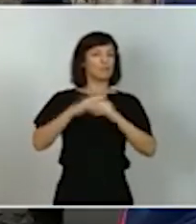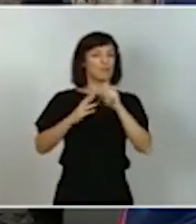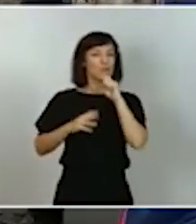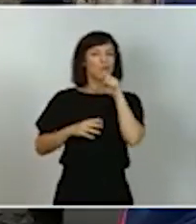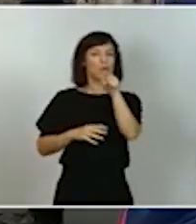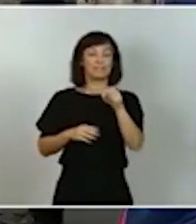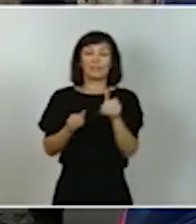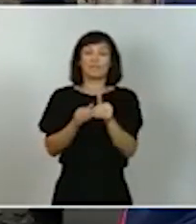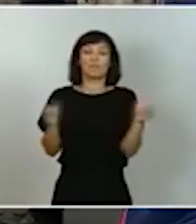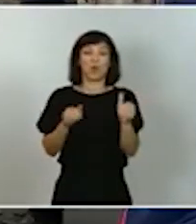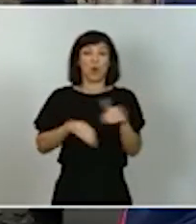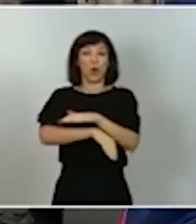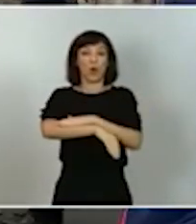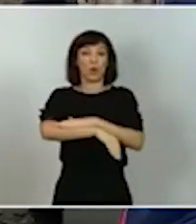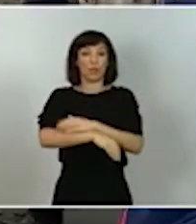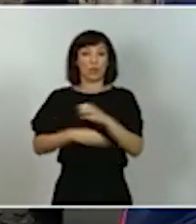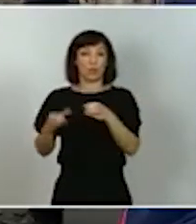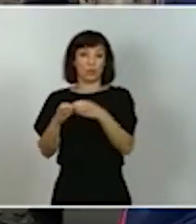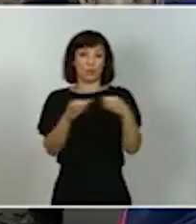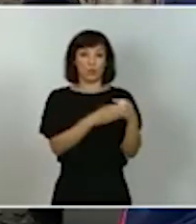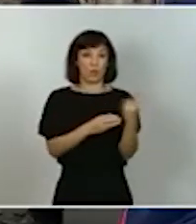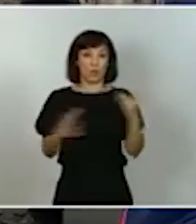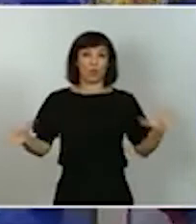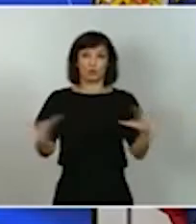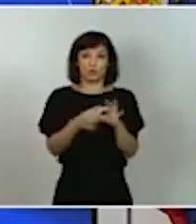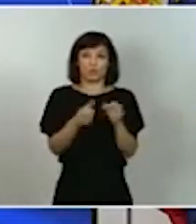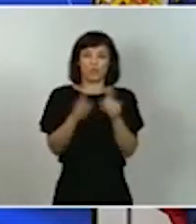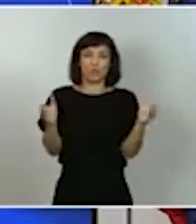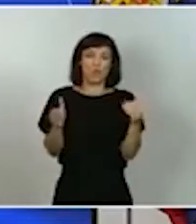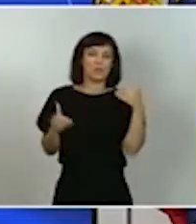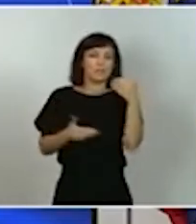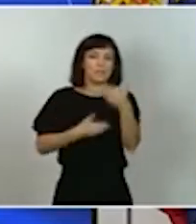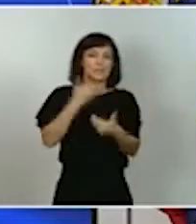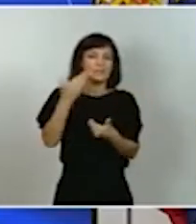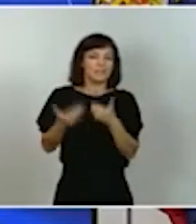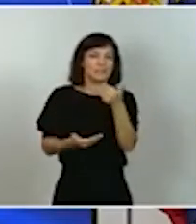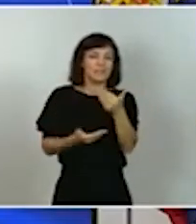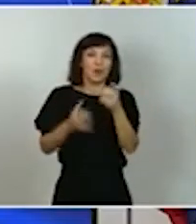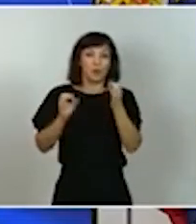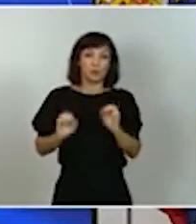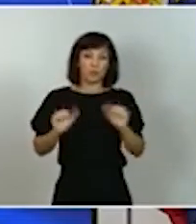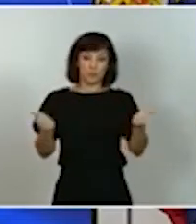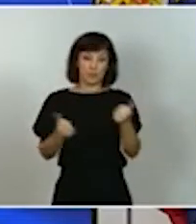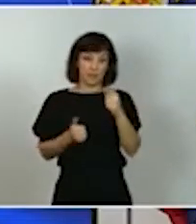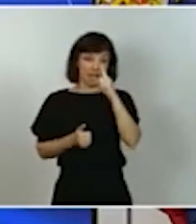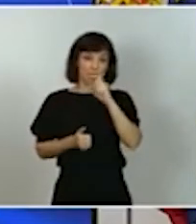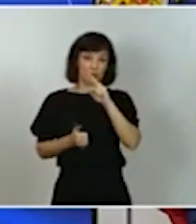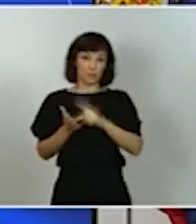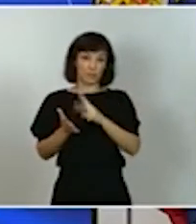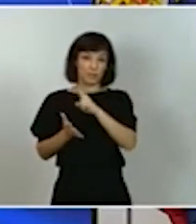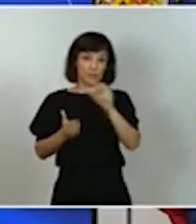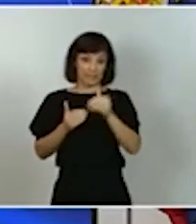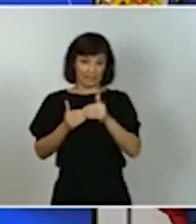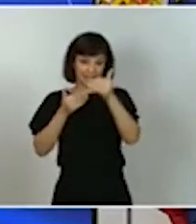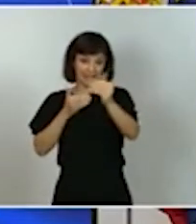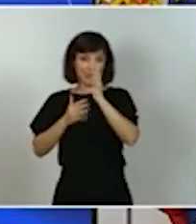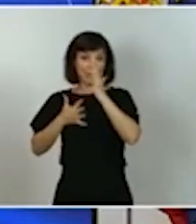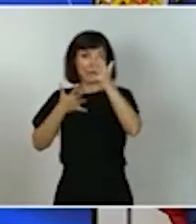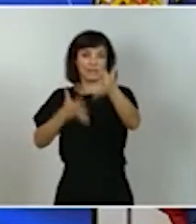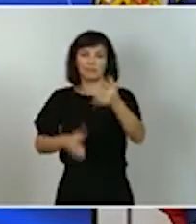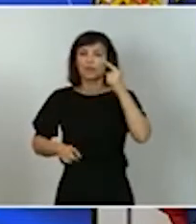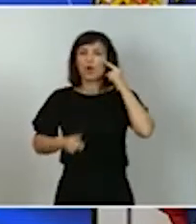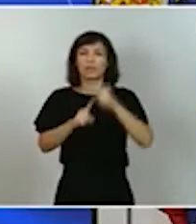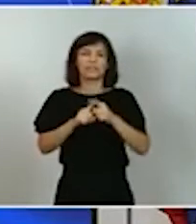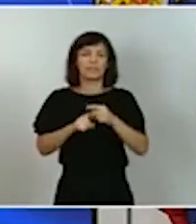en nuestra historia democrática. Se habría, entonces, una década para que España diera ese gran salto adelante en la modernización